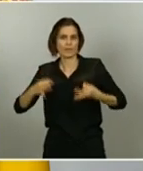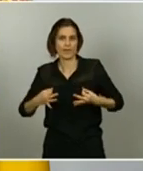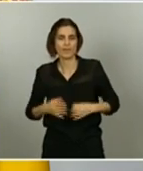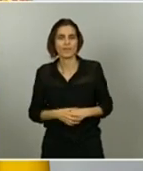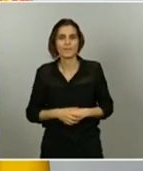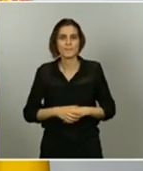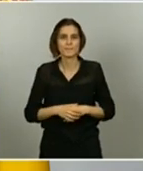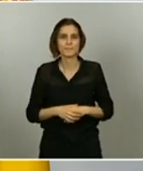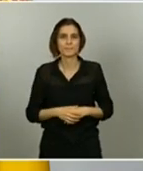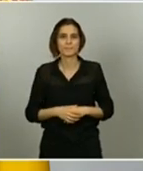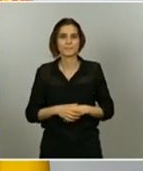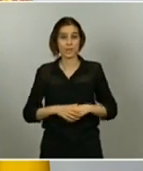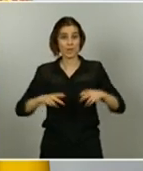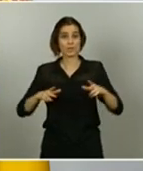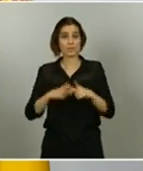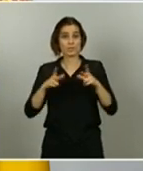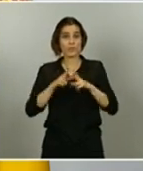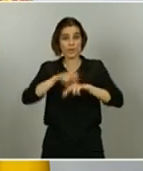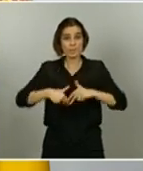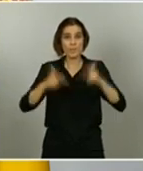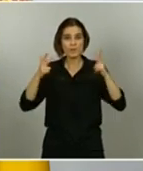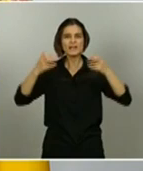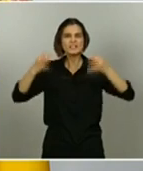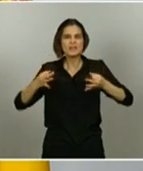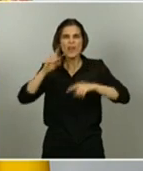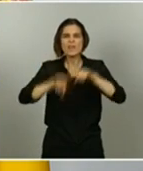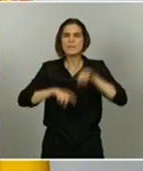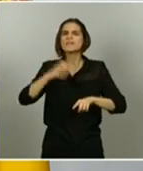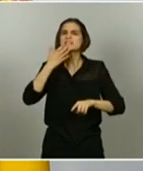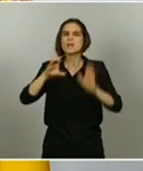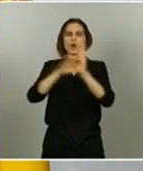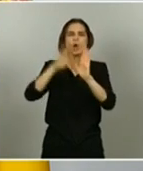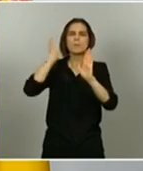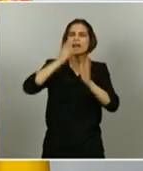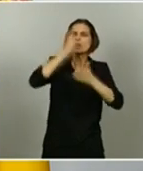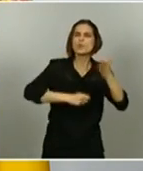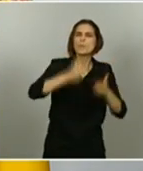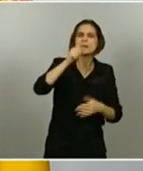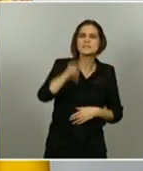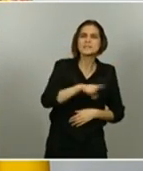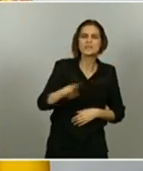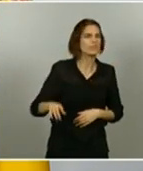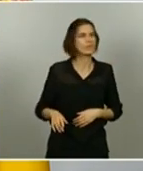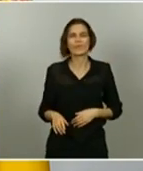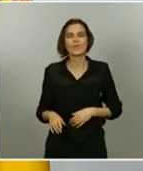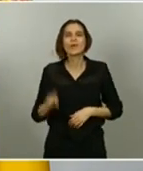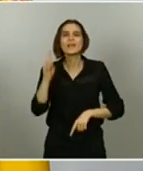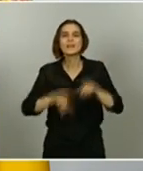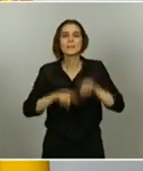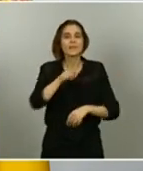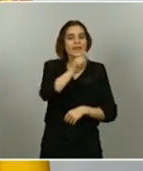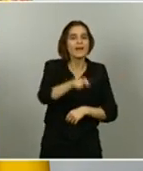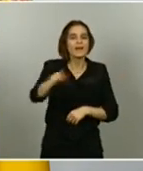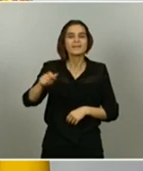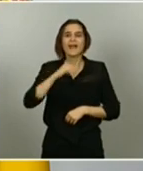una sociedad democrática no tiene que ver con la dureza de su código penal. Tiene que ver con que la gente tenga unos mínimos niveles de seguridad nacional, de